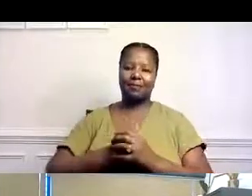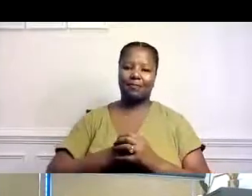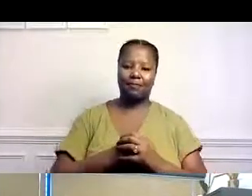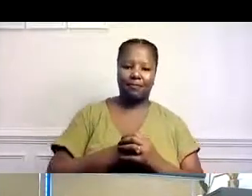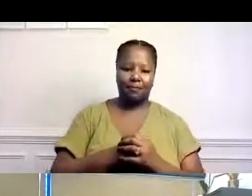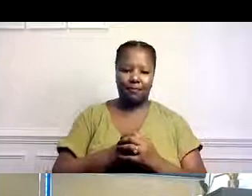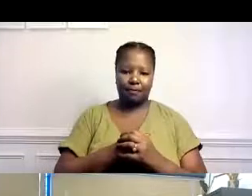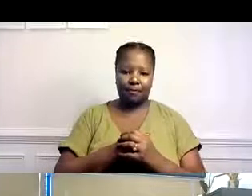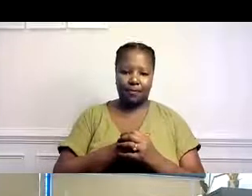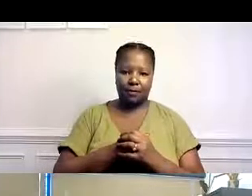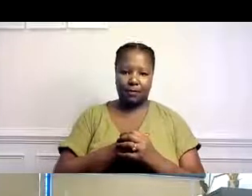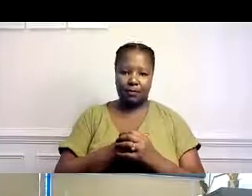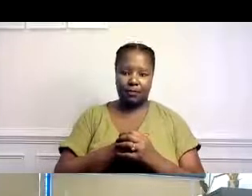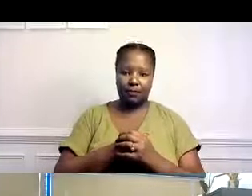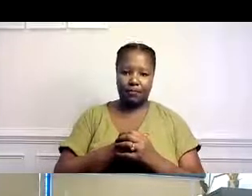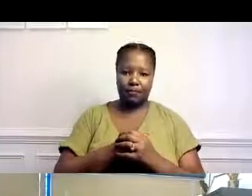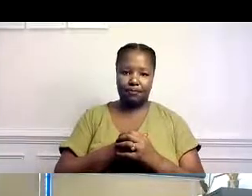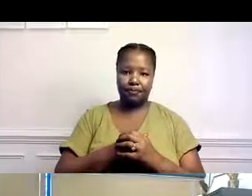Próxima página, por favor.